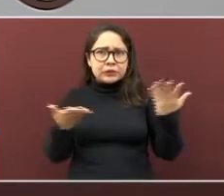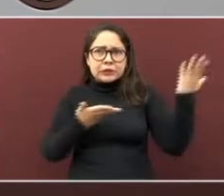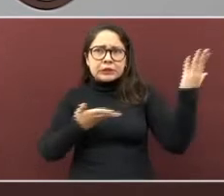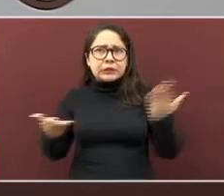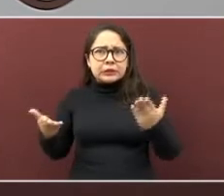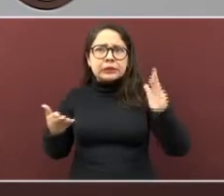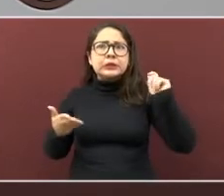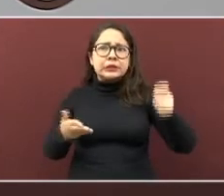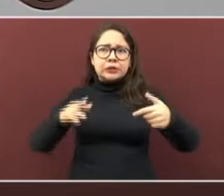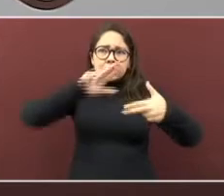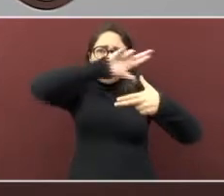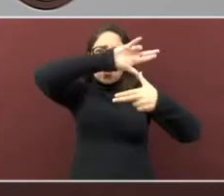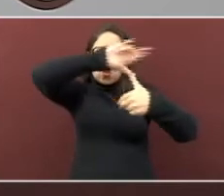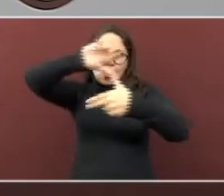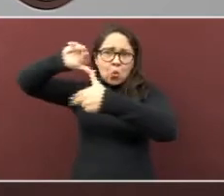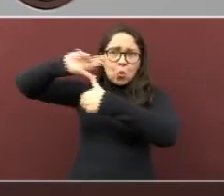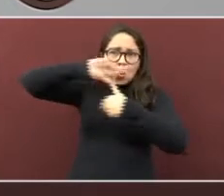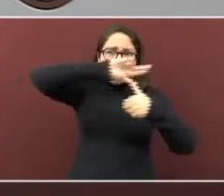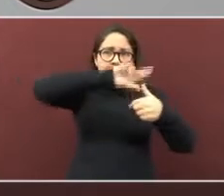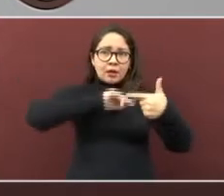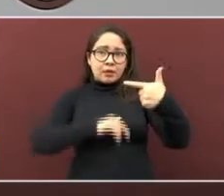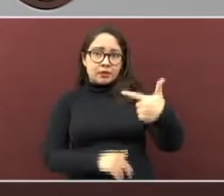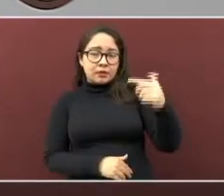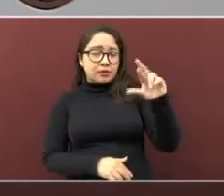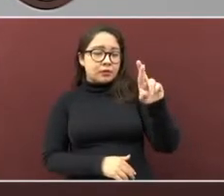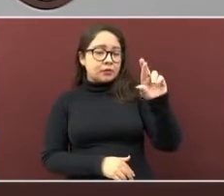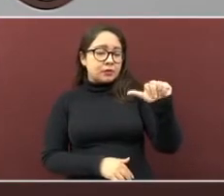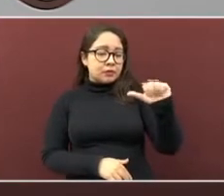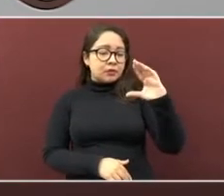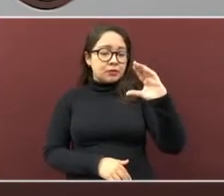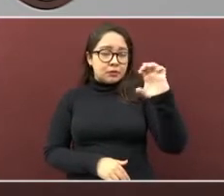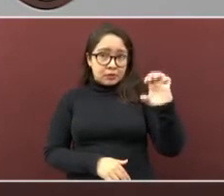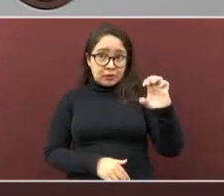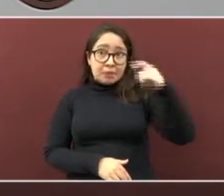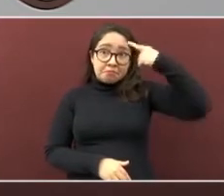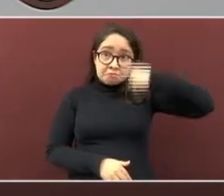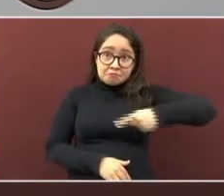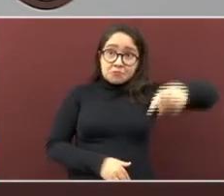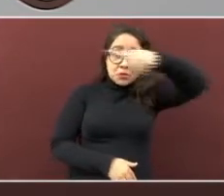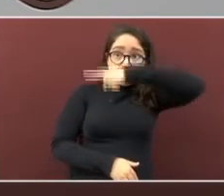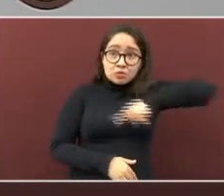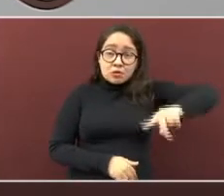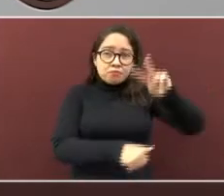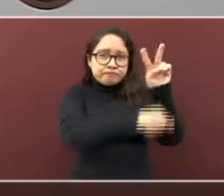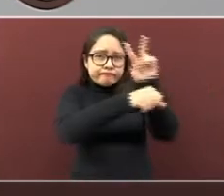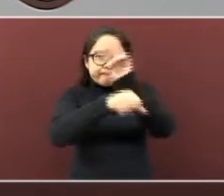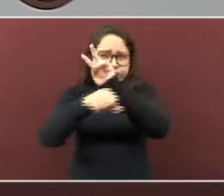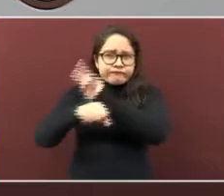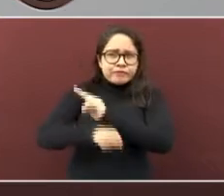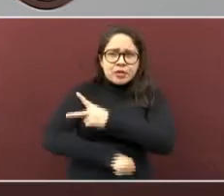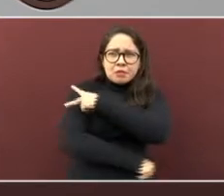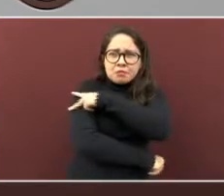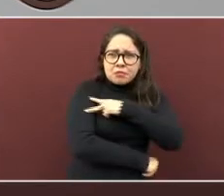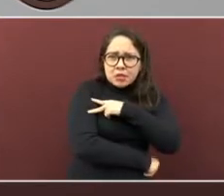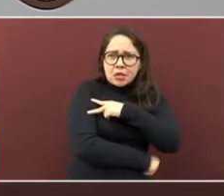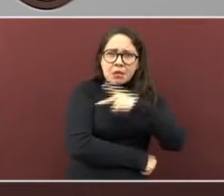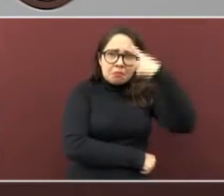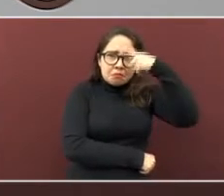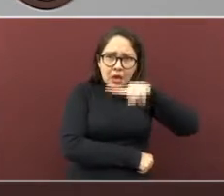huracán Grace para que también estén pendientes de la información de protección civil de nuestro estado.